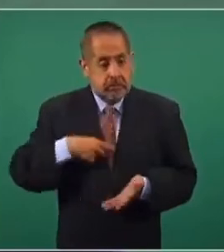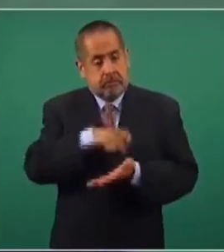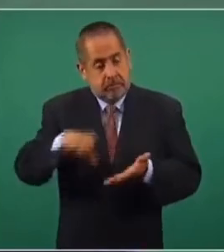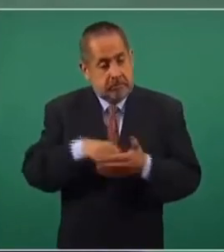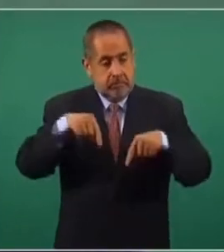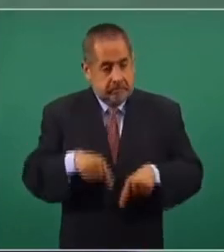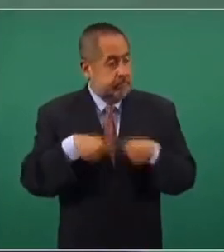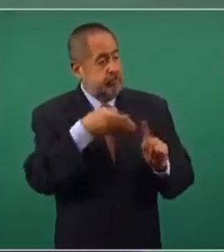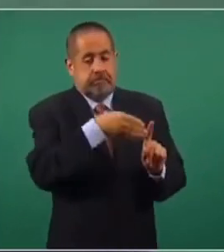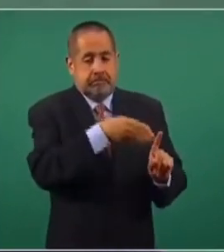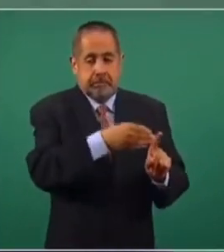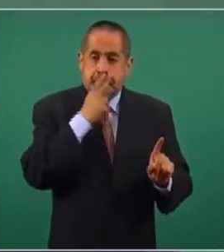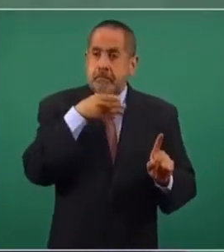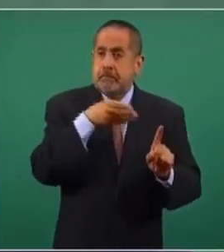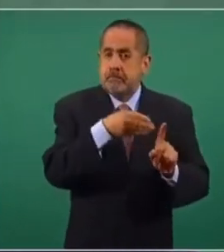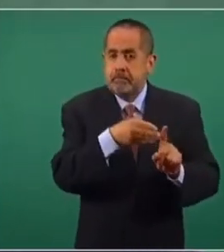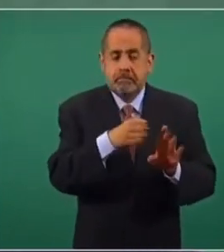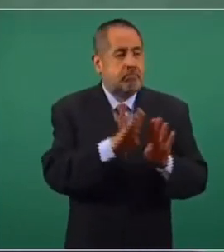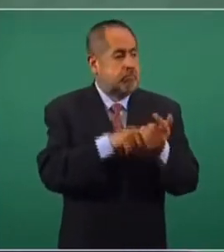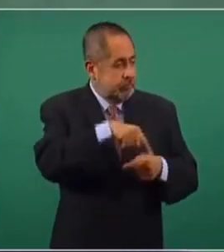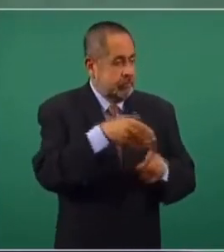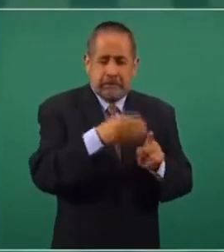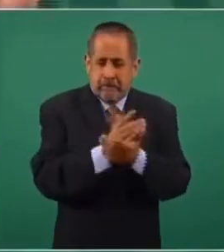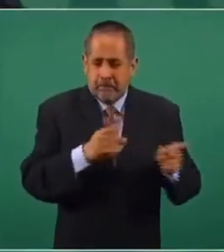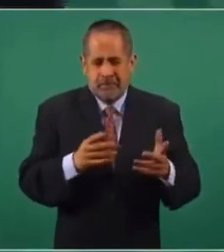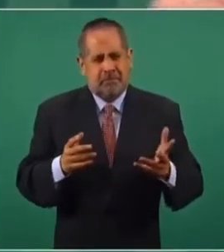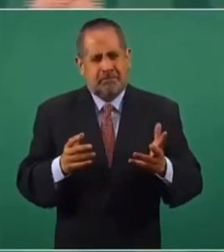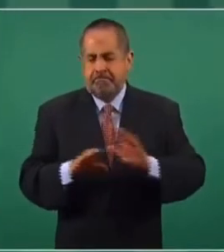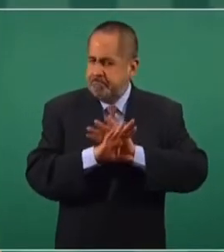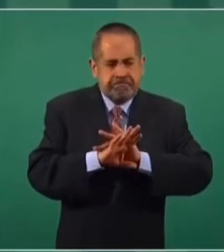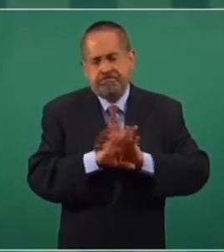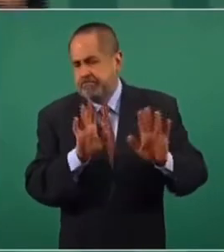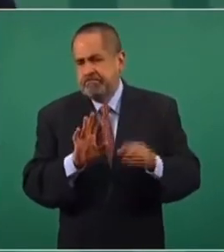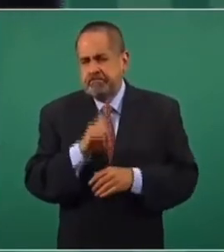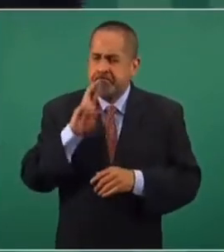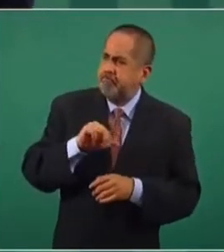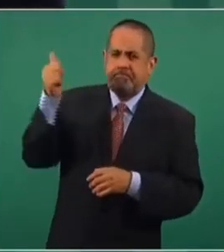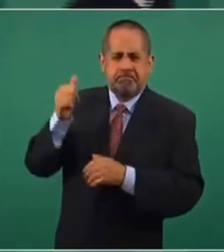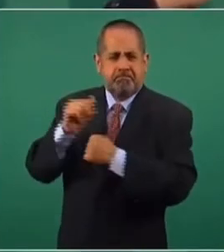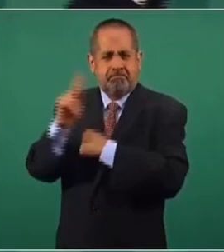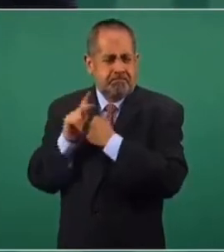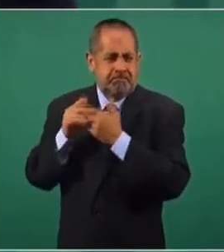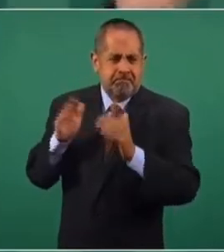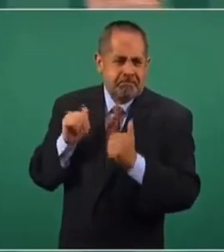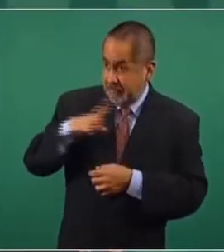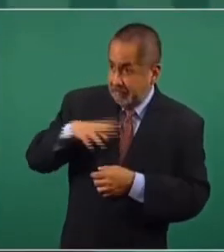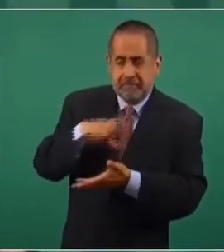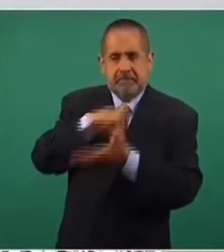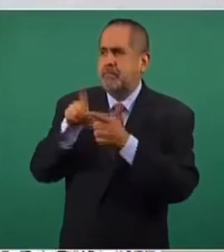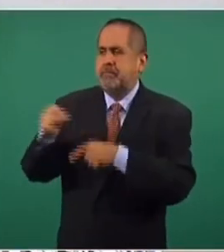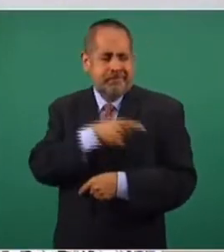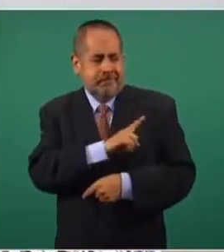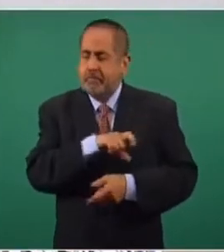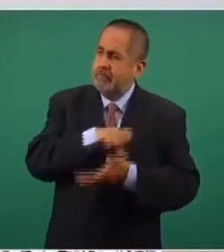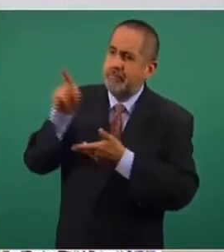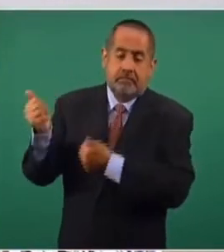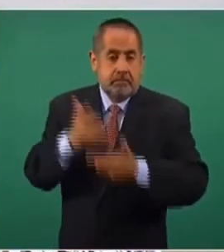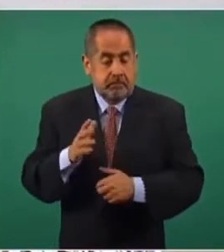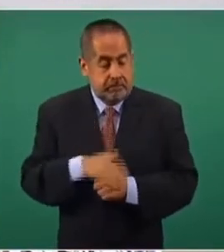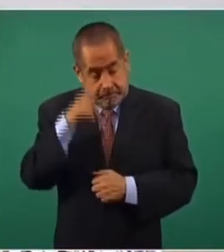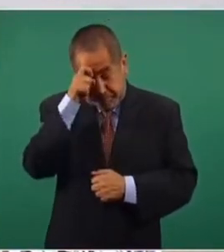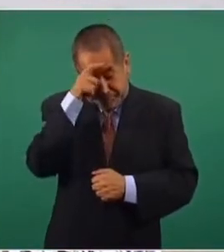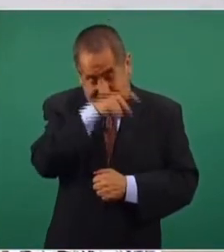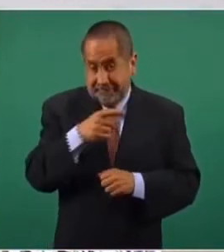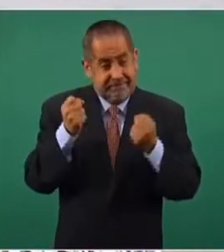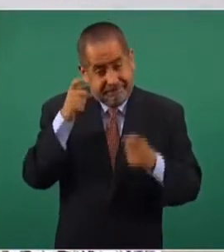comprar aquí para darle referencia a estos monopolios. Entonces, abrimos para comprar los medicamentos en el mundo. Bueno, nos ha costado